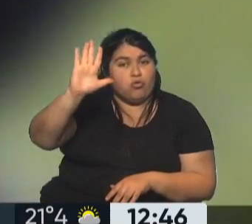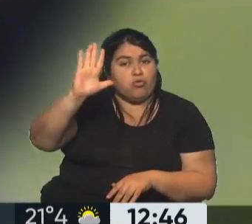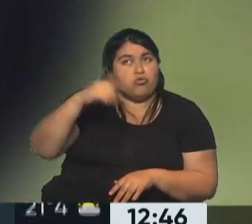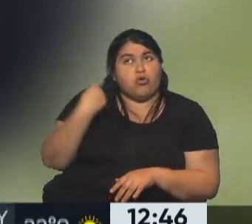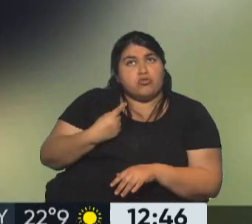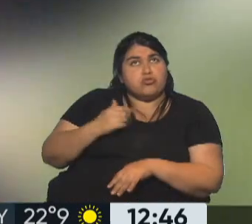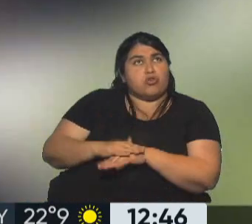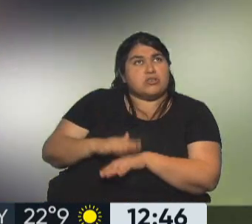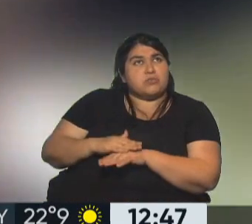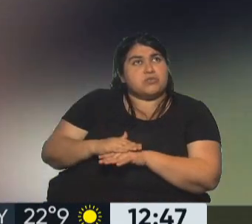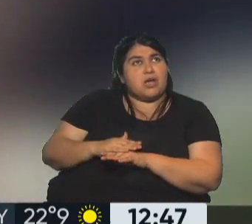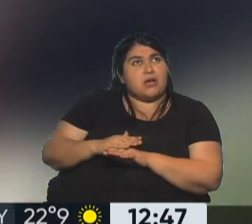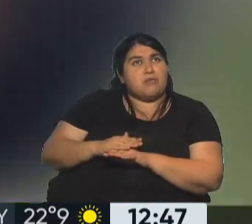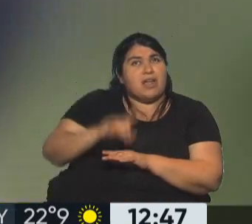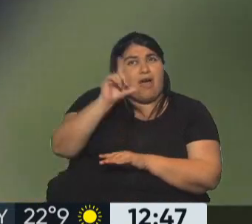vamos a dejar.